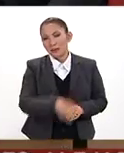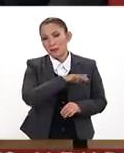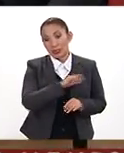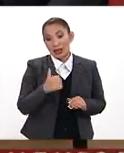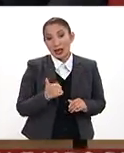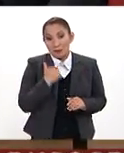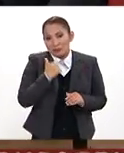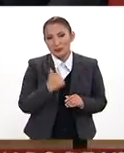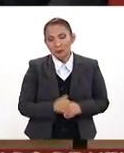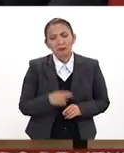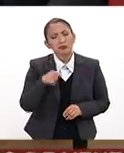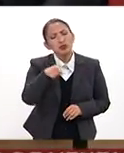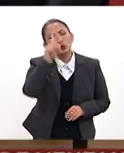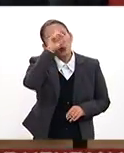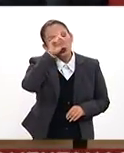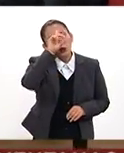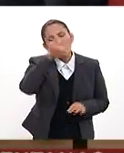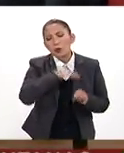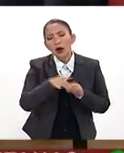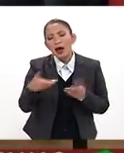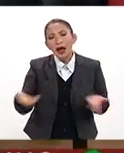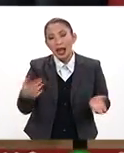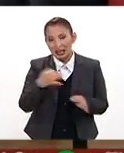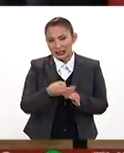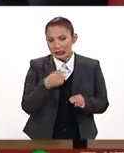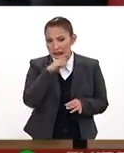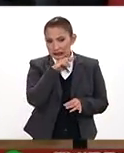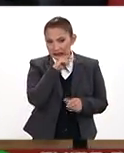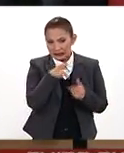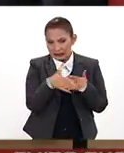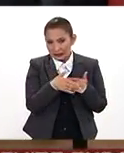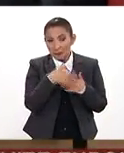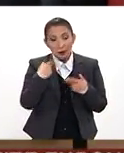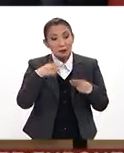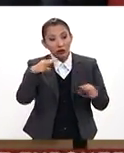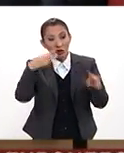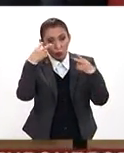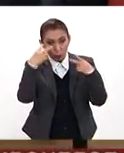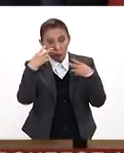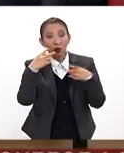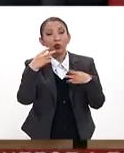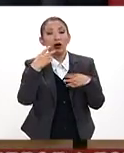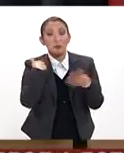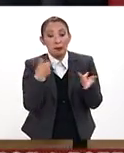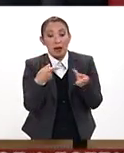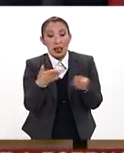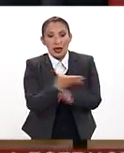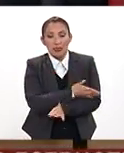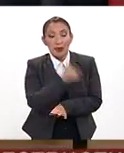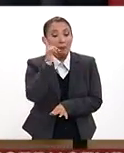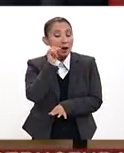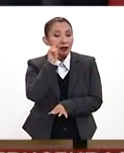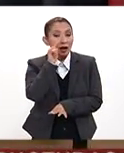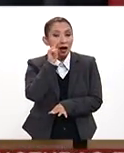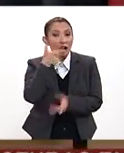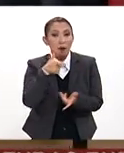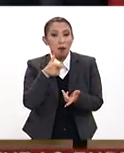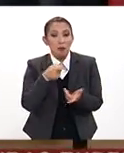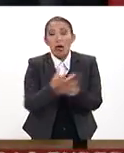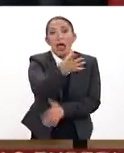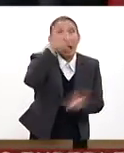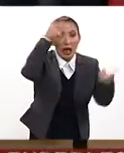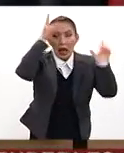pueden aprovechar. ¿Cuáles son tus recomendaciones, ya aquí en corto, para que la gente que nos esté viendo se prepare y mañana no salga